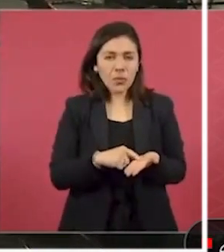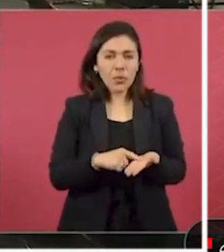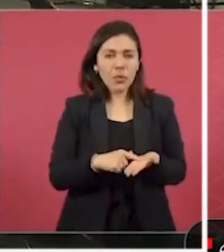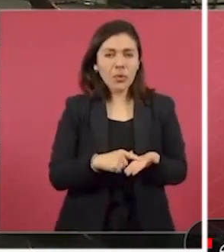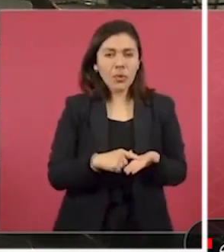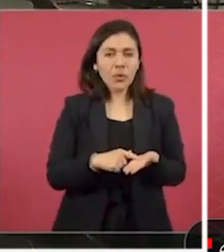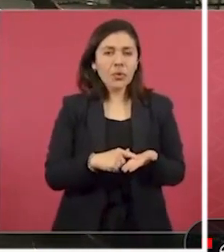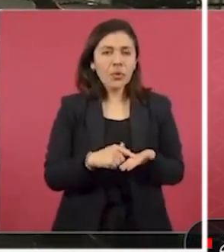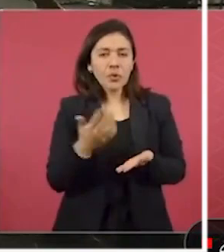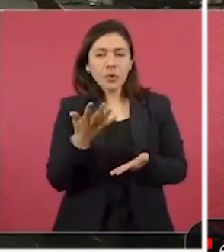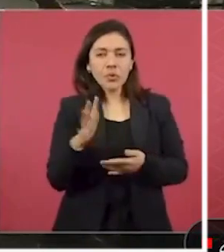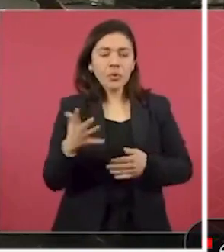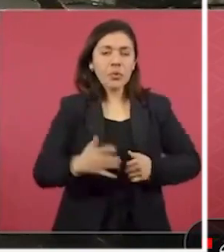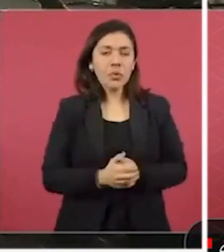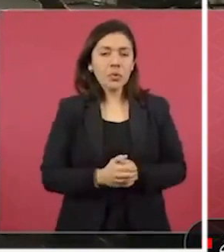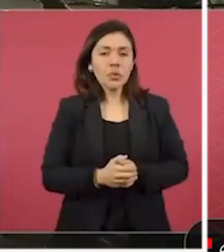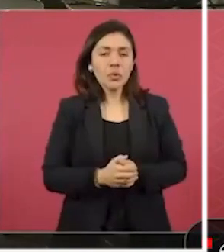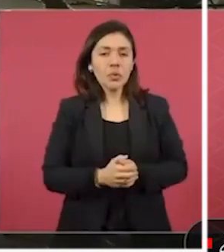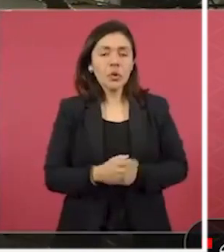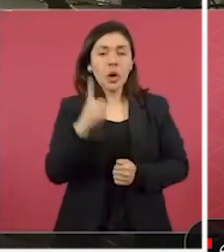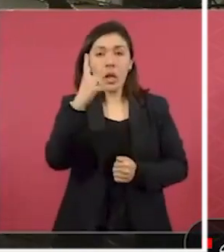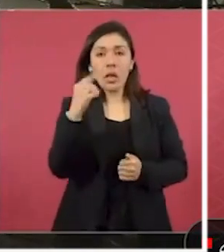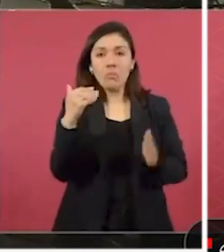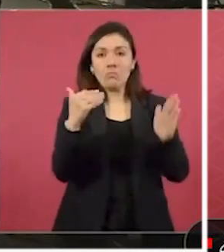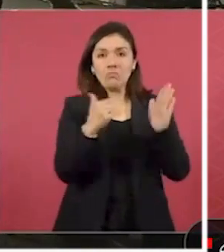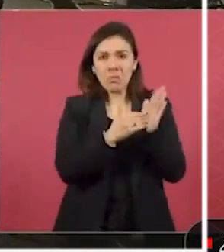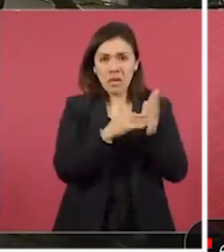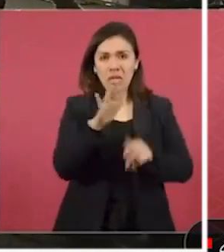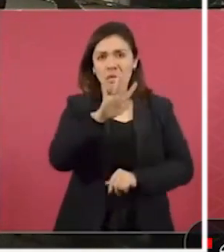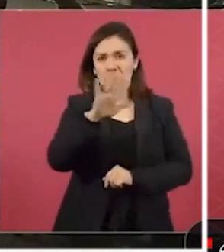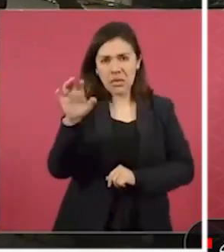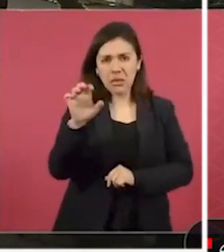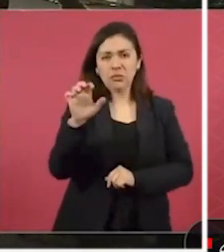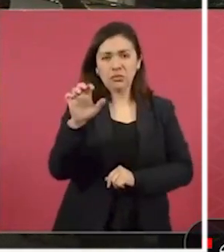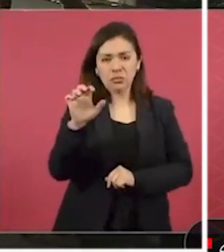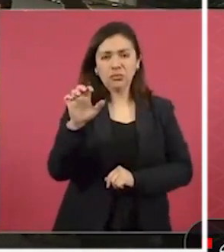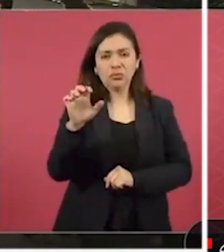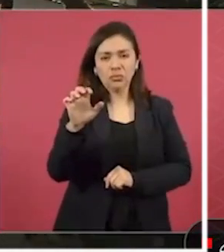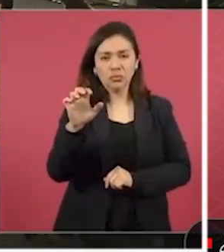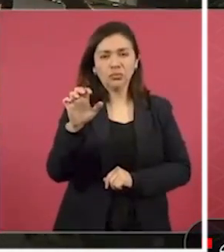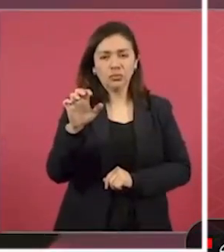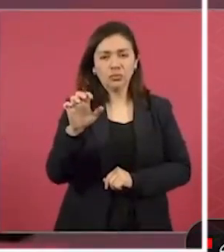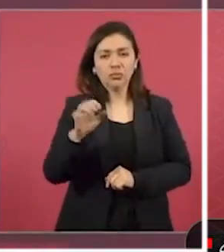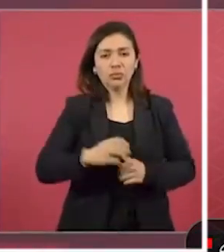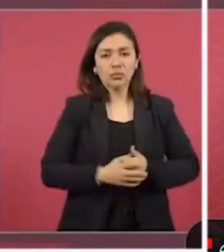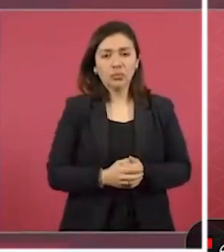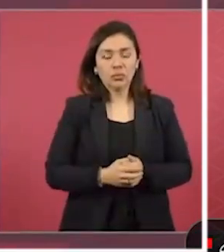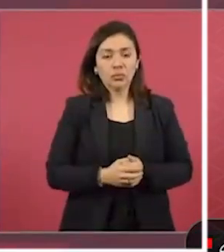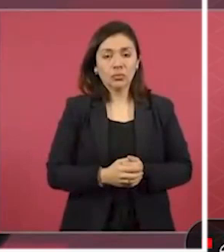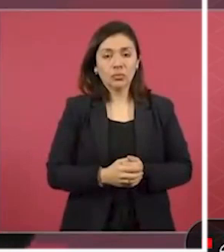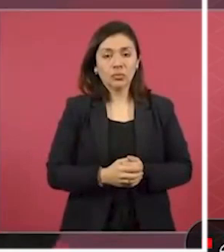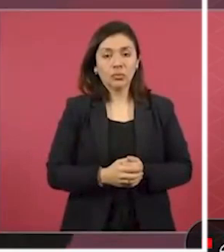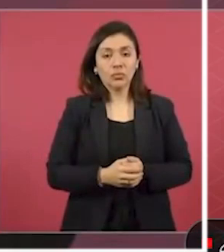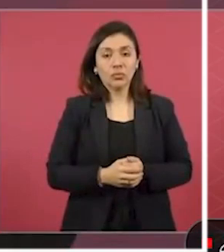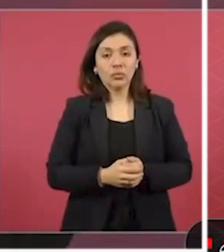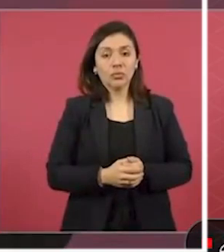ya es de mil quinientos mil quinientos lo que voy